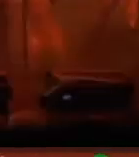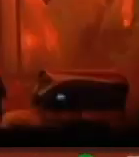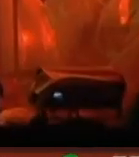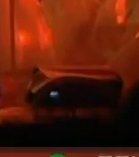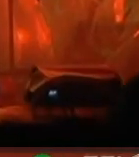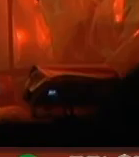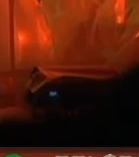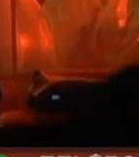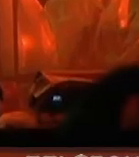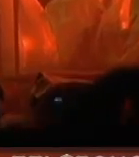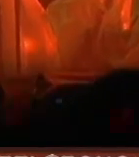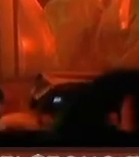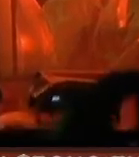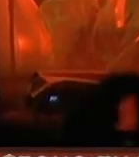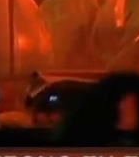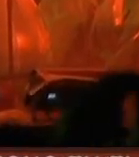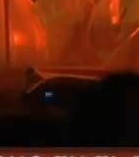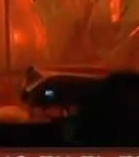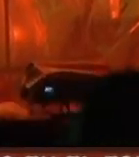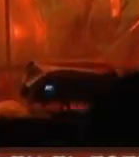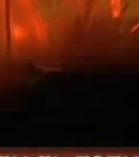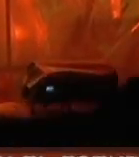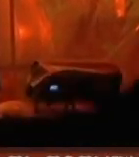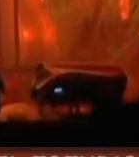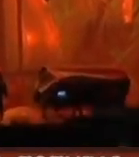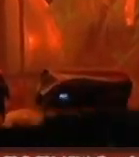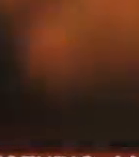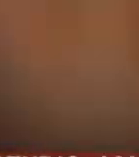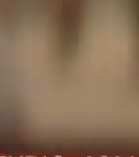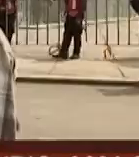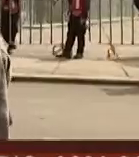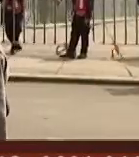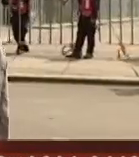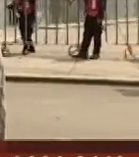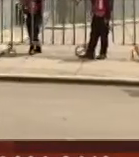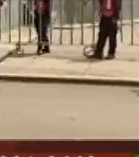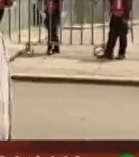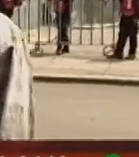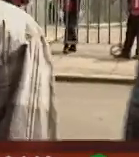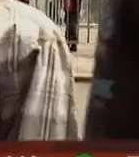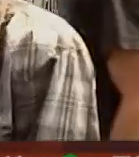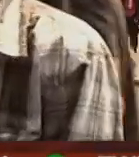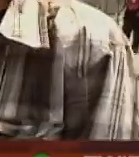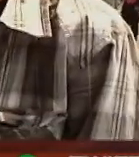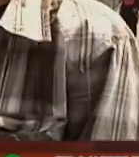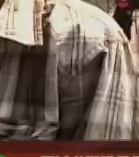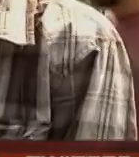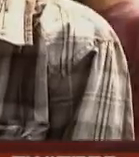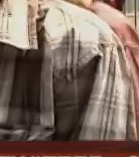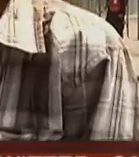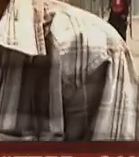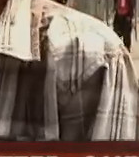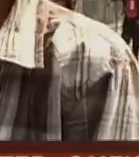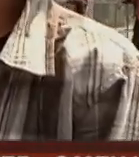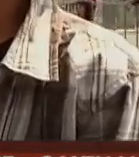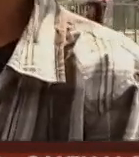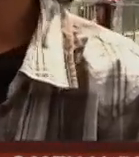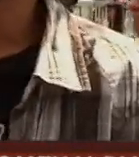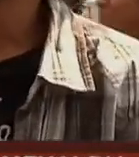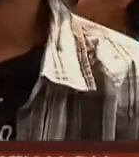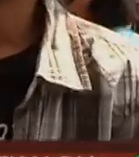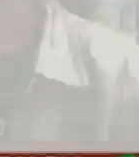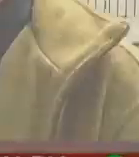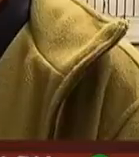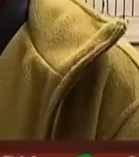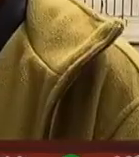del país para presenciar un hecho que presagiaban histórico Es el último momento en el que creo que podrá venir no me lo puedo